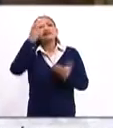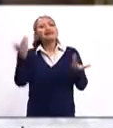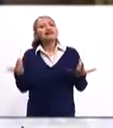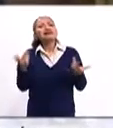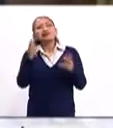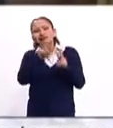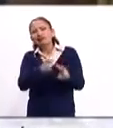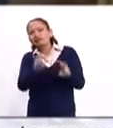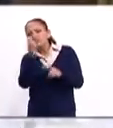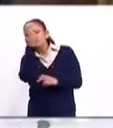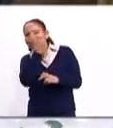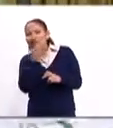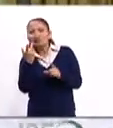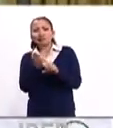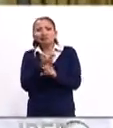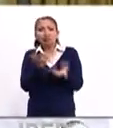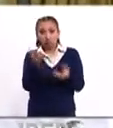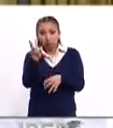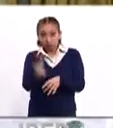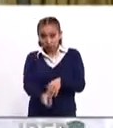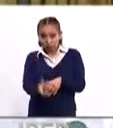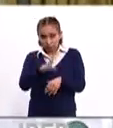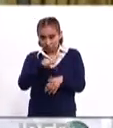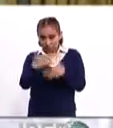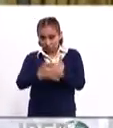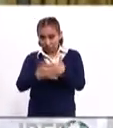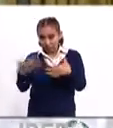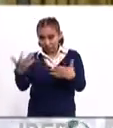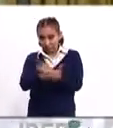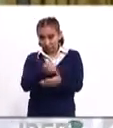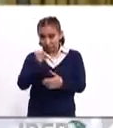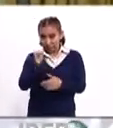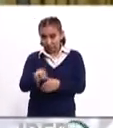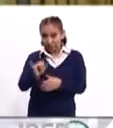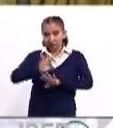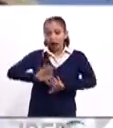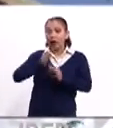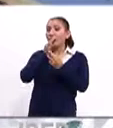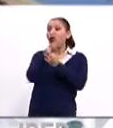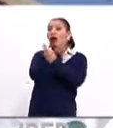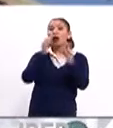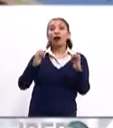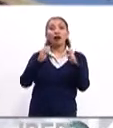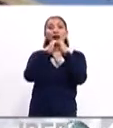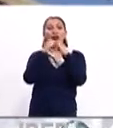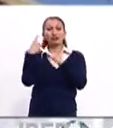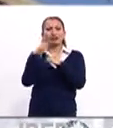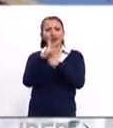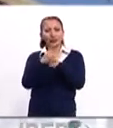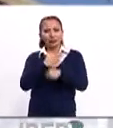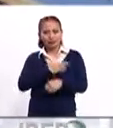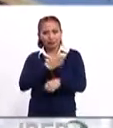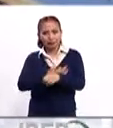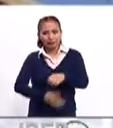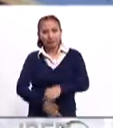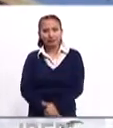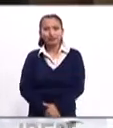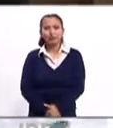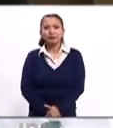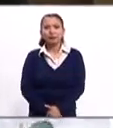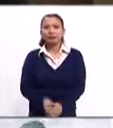cuál es su análisis y bueno, realmente lo conseguirá ya con esta declaratoria de emergencia nacional? Muy buenas tardes.